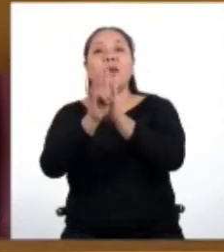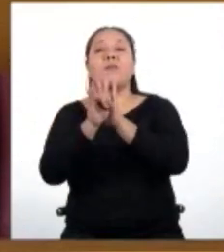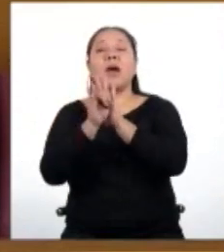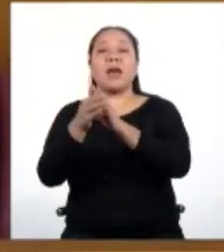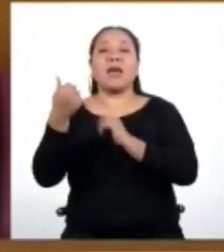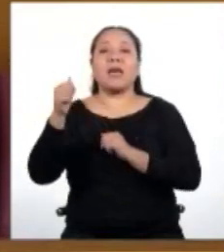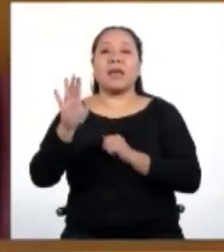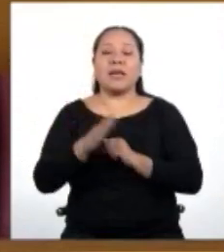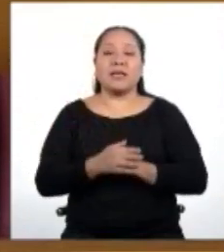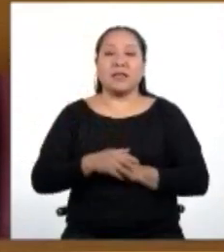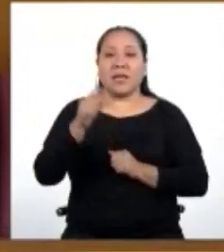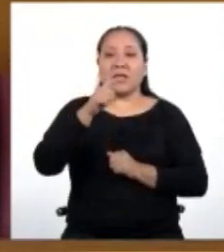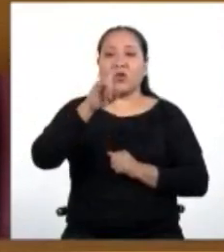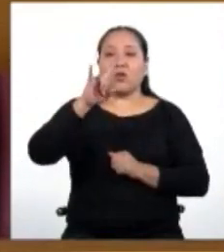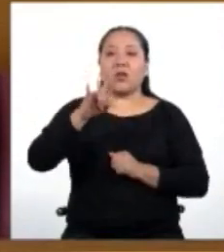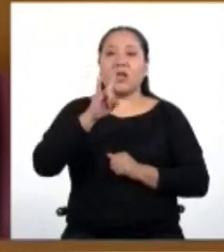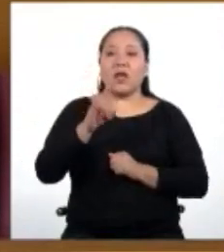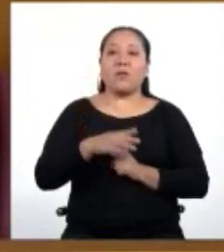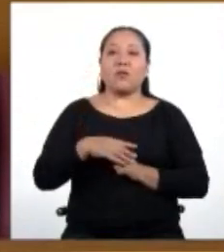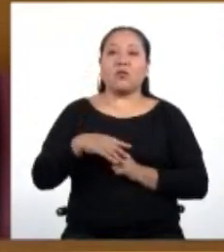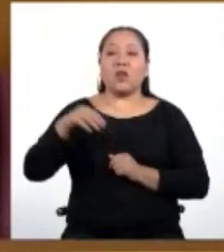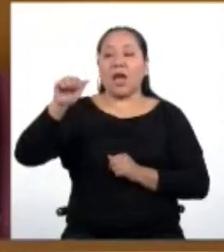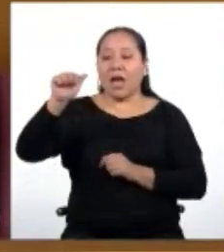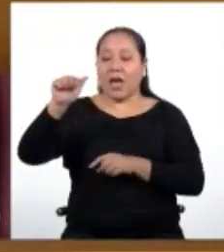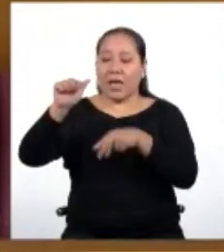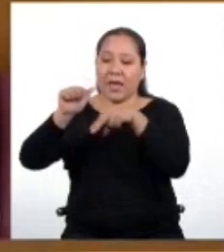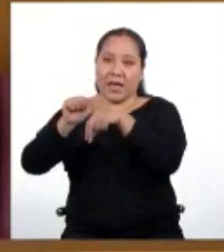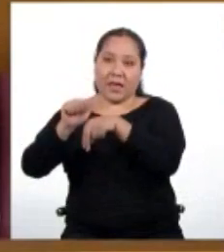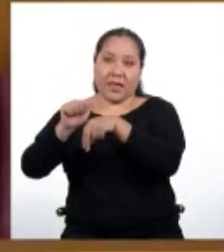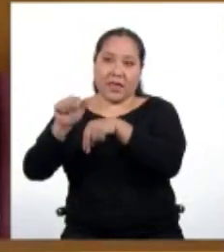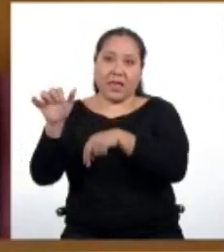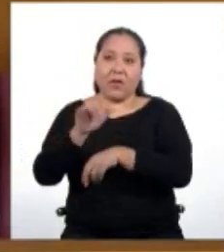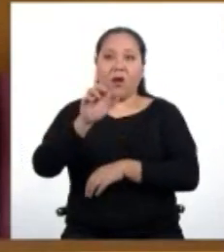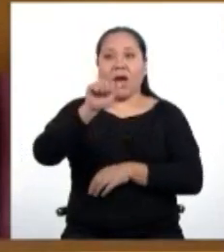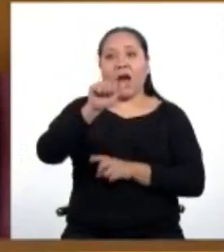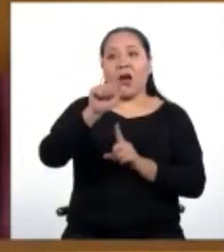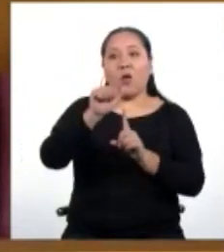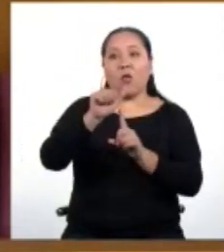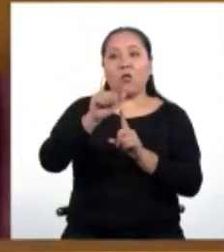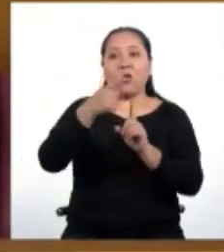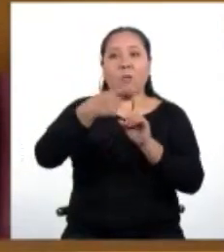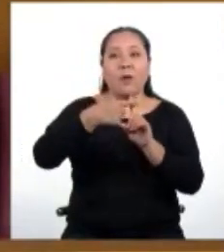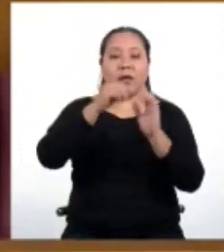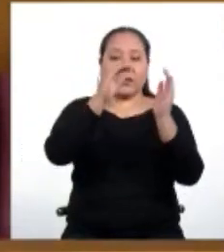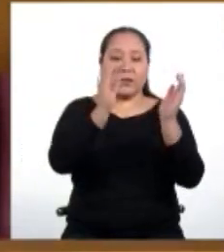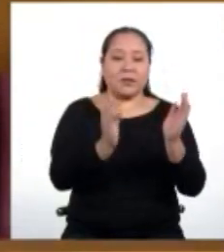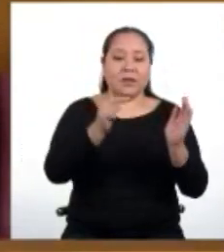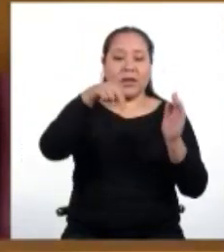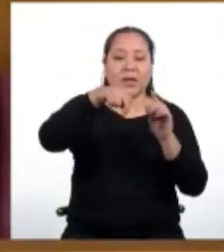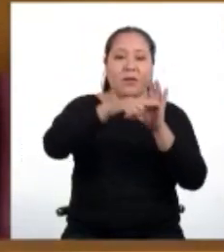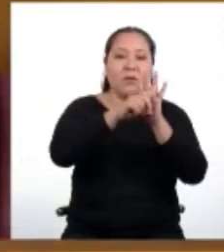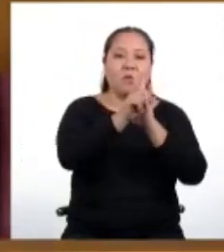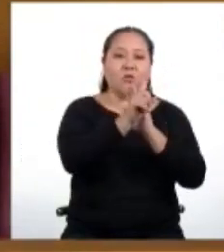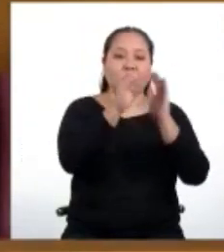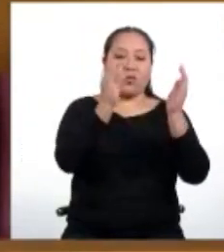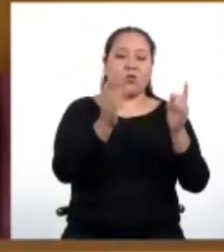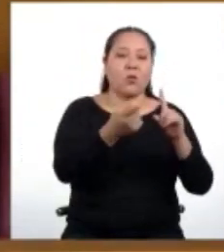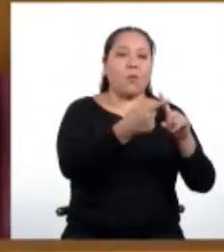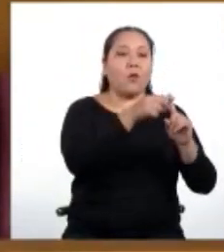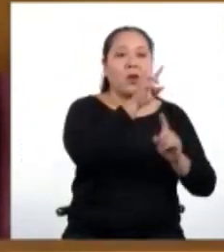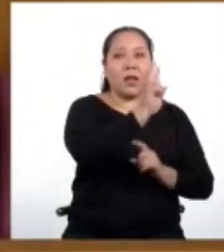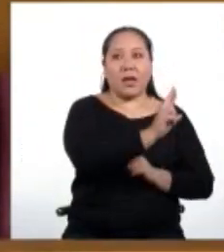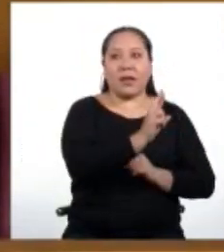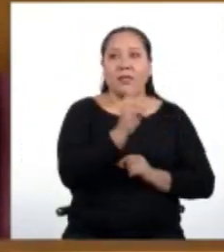fórmula del término enésimo. A sub n es igual a a sub 1 más n-1 por la razón.